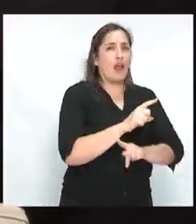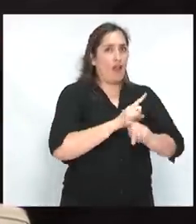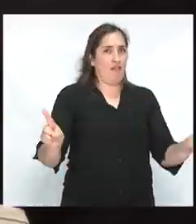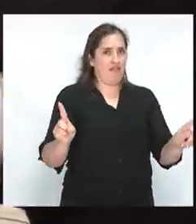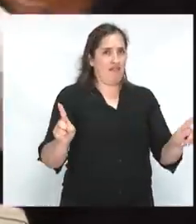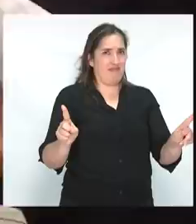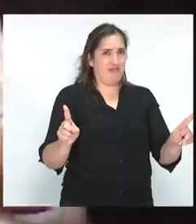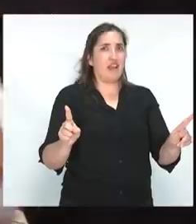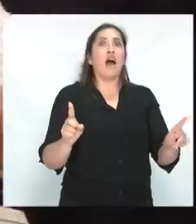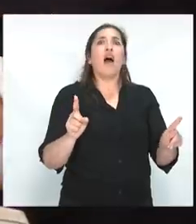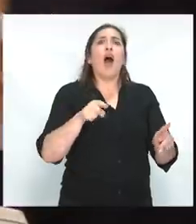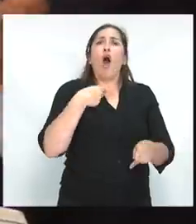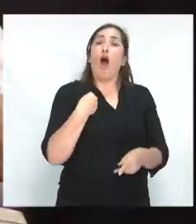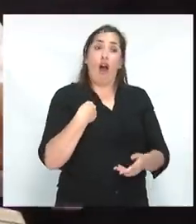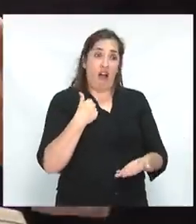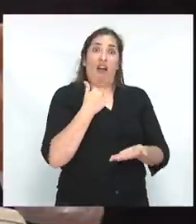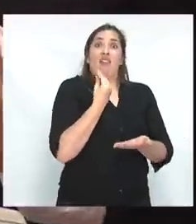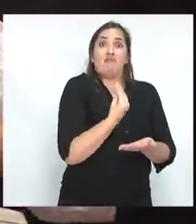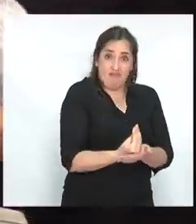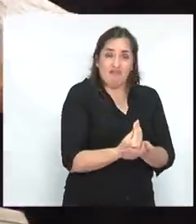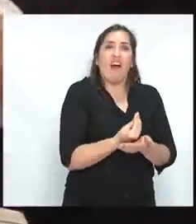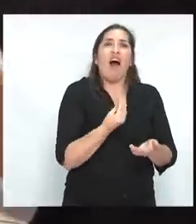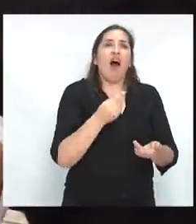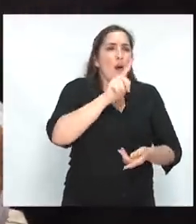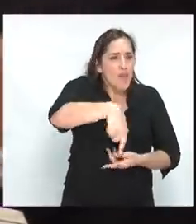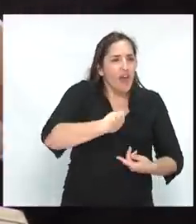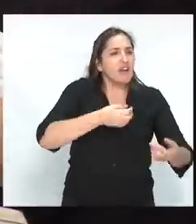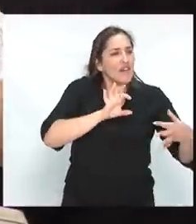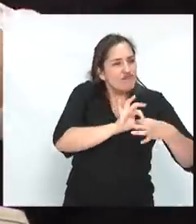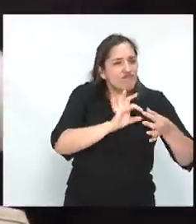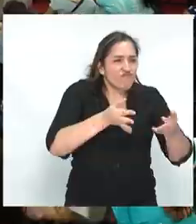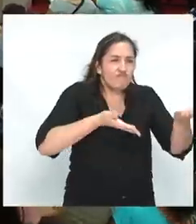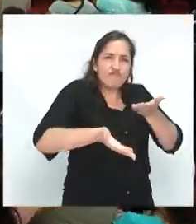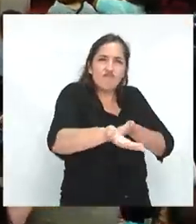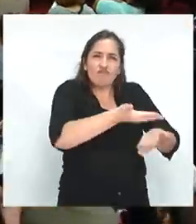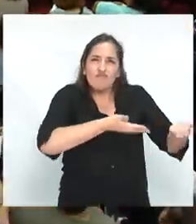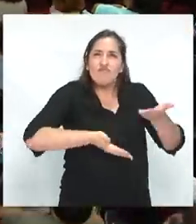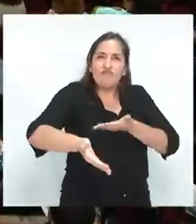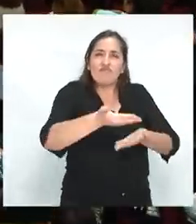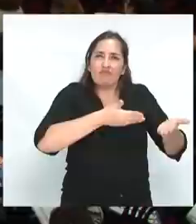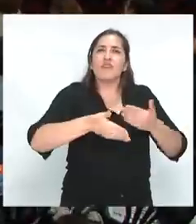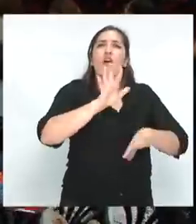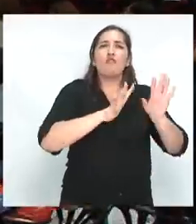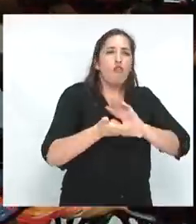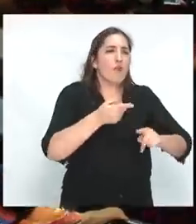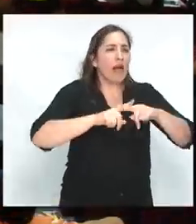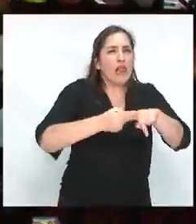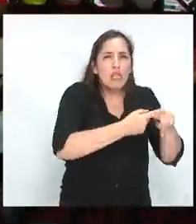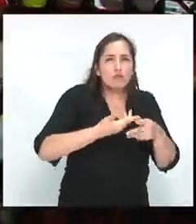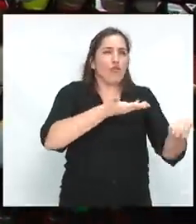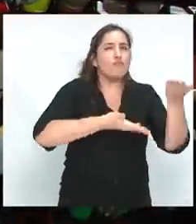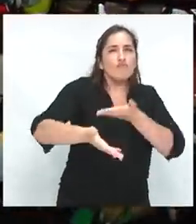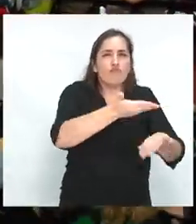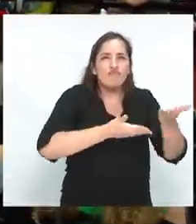conduce es fruto de contingencias, de habilidades estratégicas, de convocatorias, de construcciones discursivas,